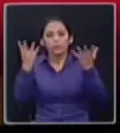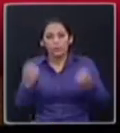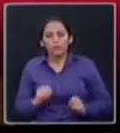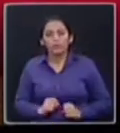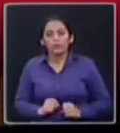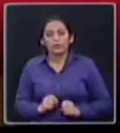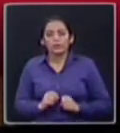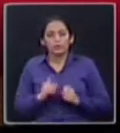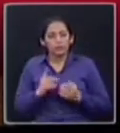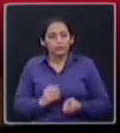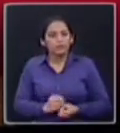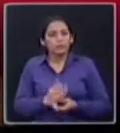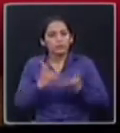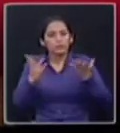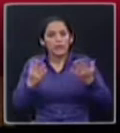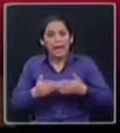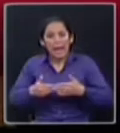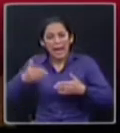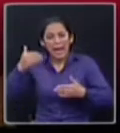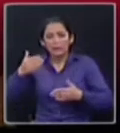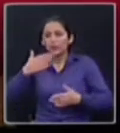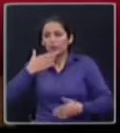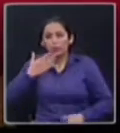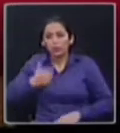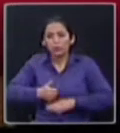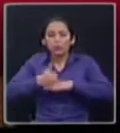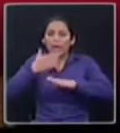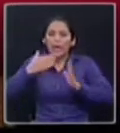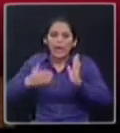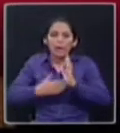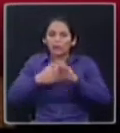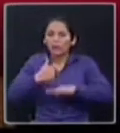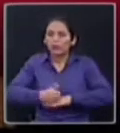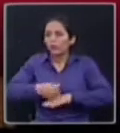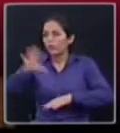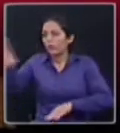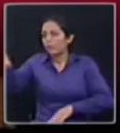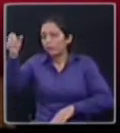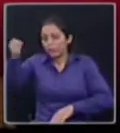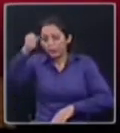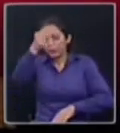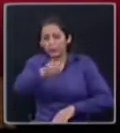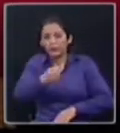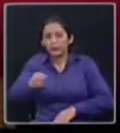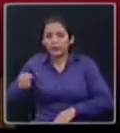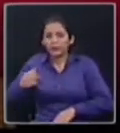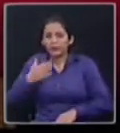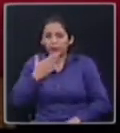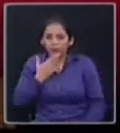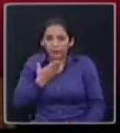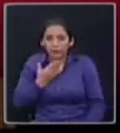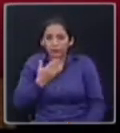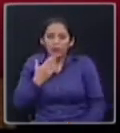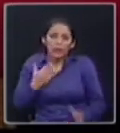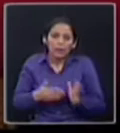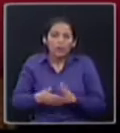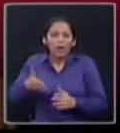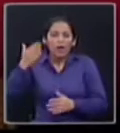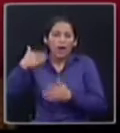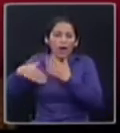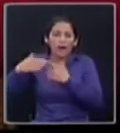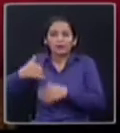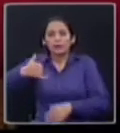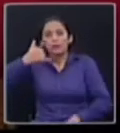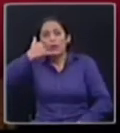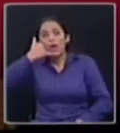olvidemos cómo se designaban las autoridades en el pasado cuando en llamadas telefónicas desde Guayaquil se daban los nombres de las autoridades de control. Pero eso es historia. Eso es el